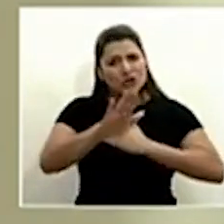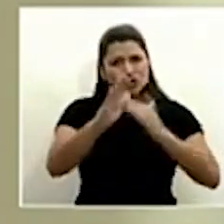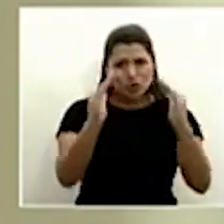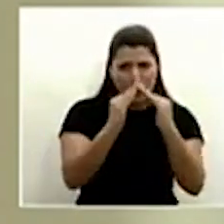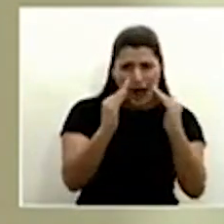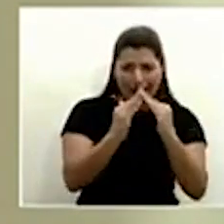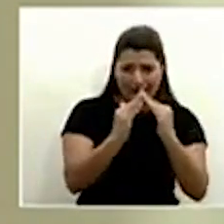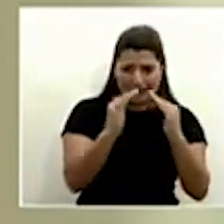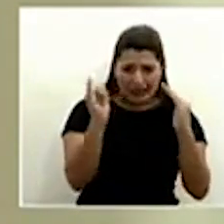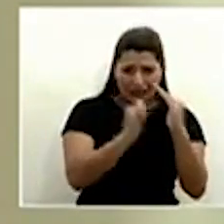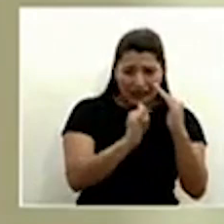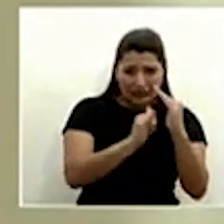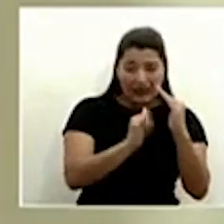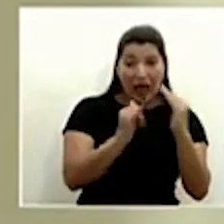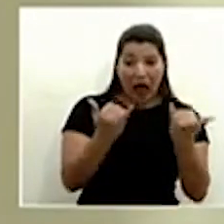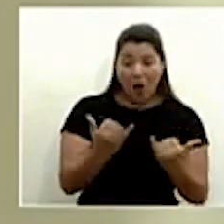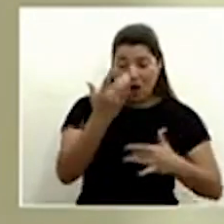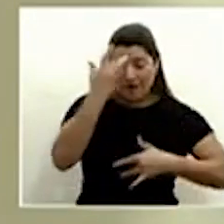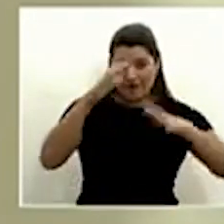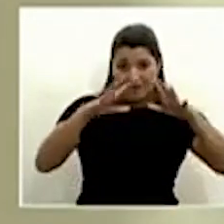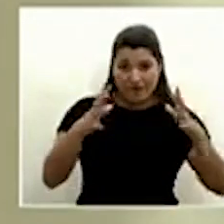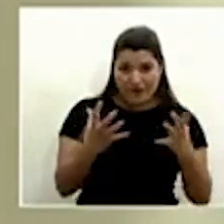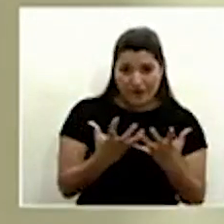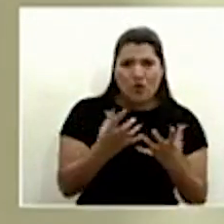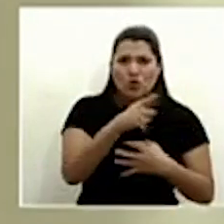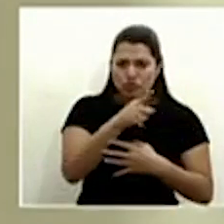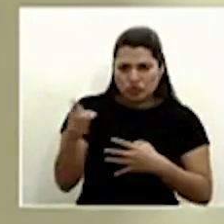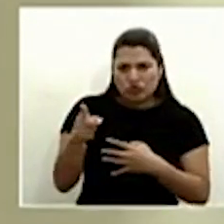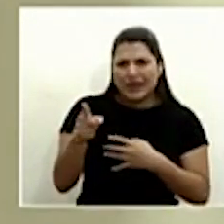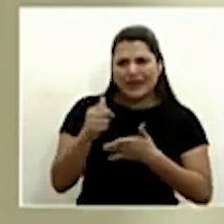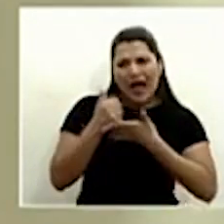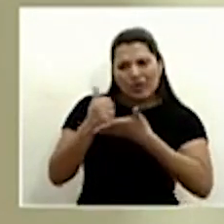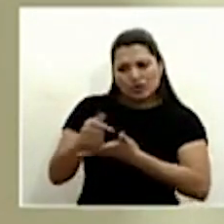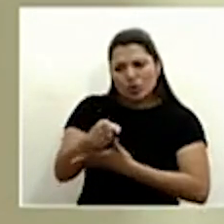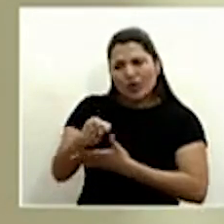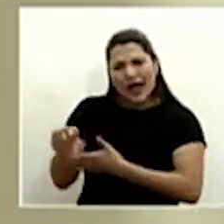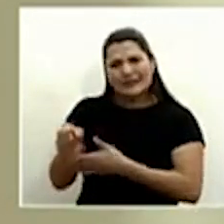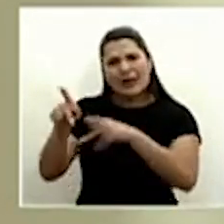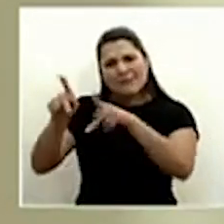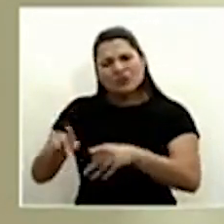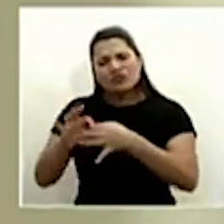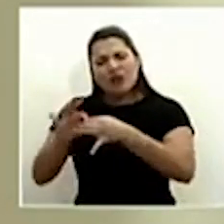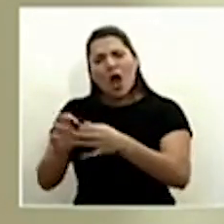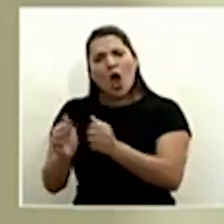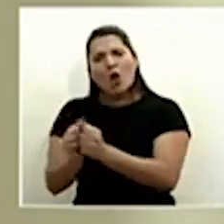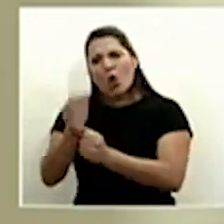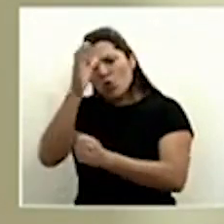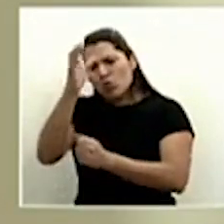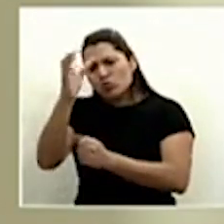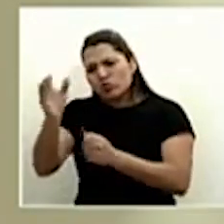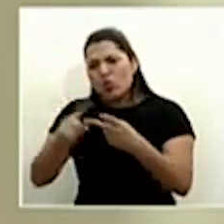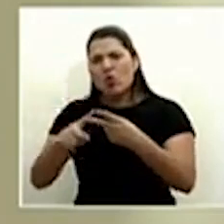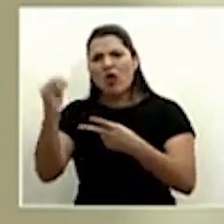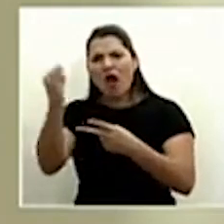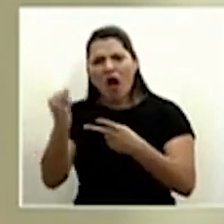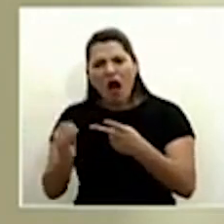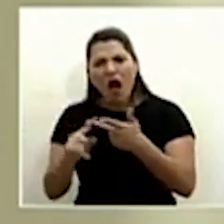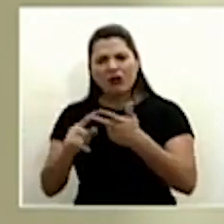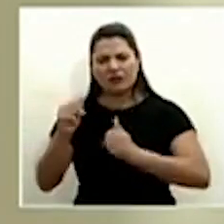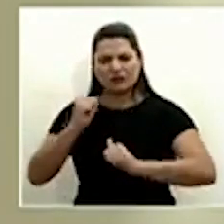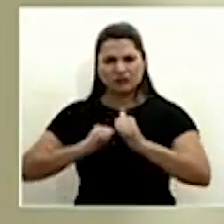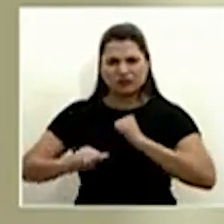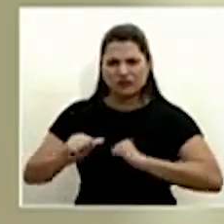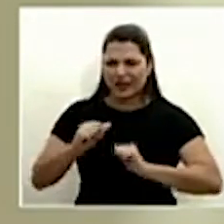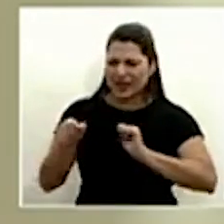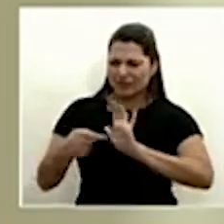para que donen por esos trabajadores del arte y la cultura que siempre han estado ahí para llenar nuestra vida con sentido, con alegría, con el